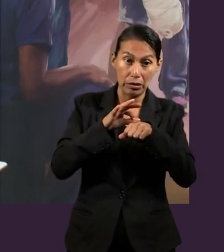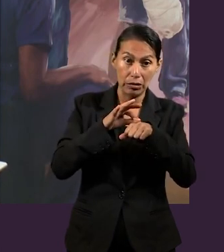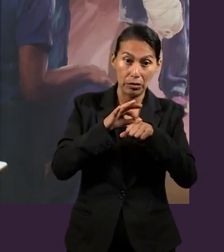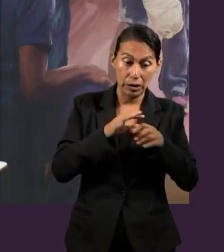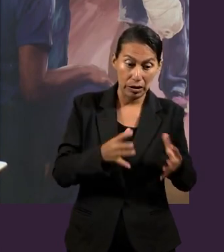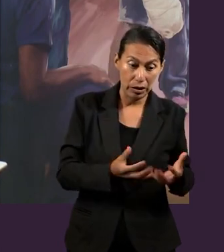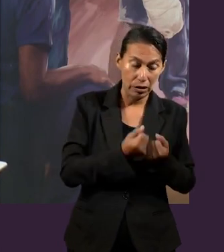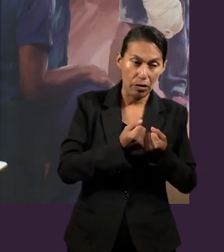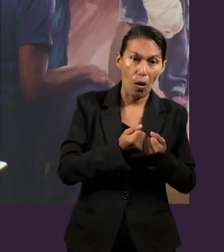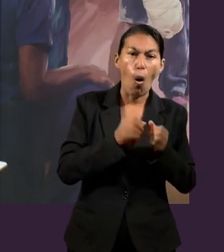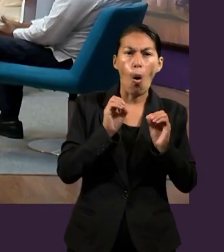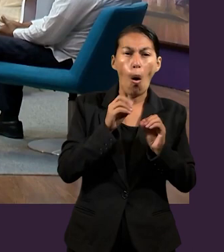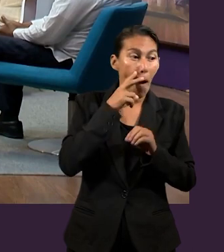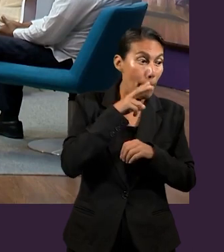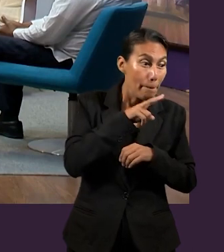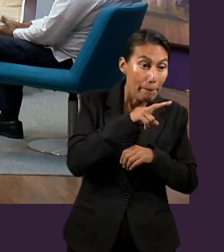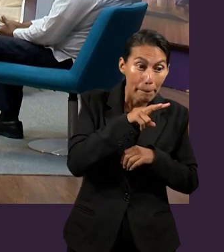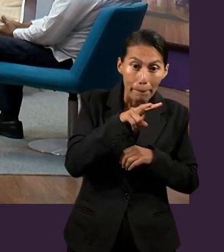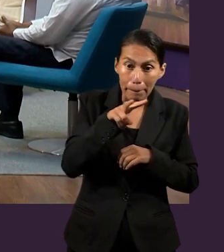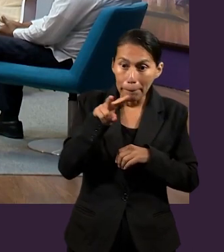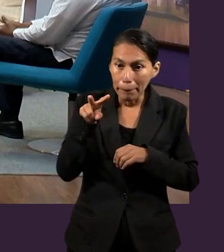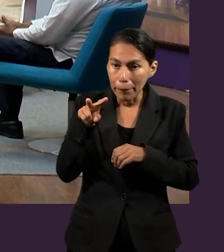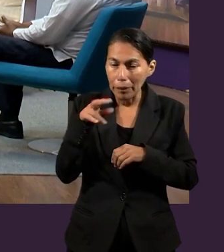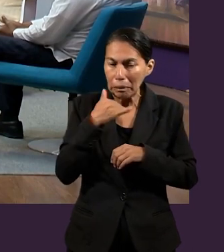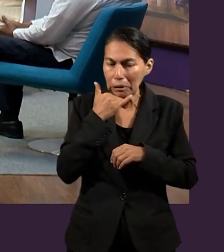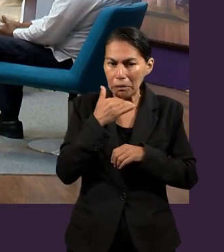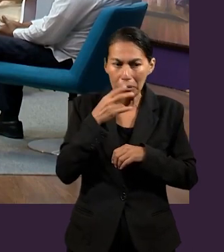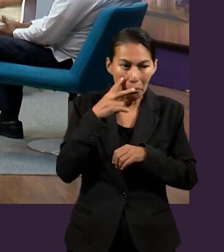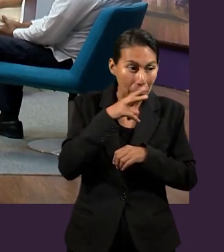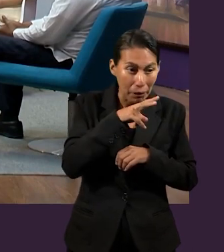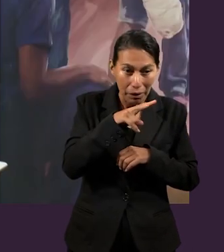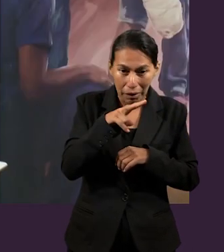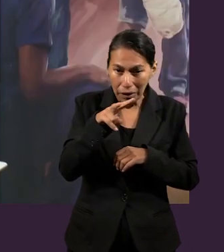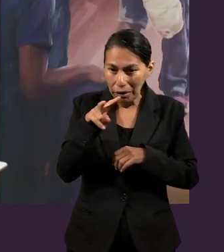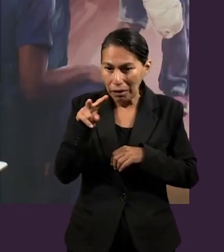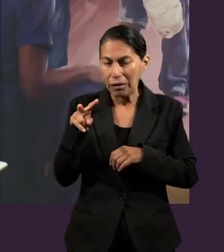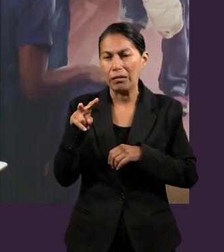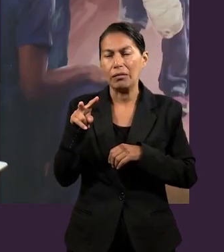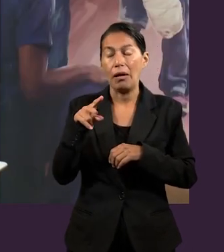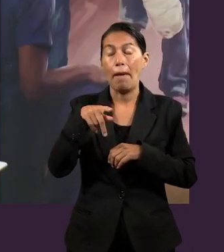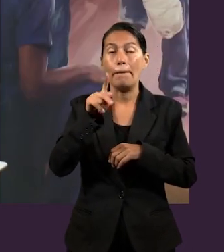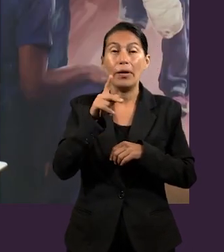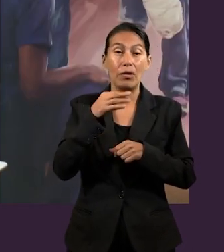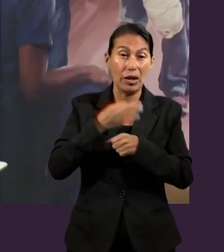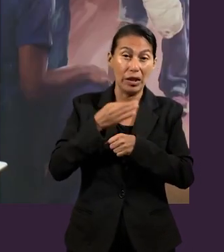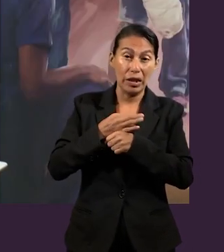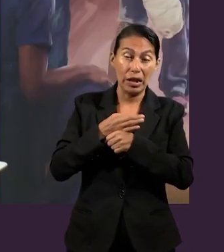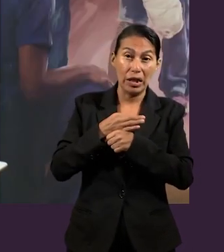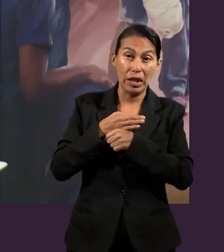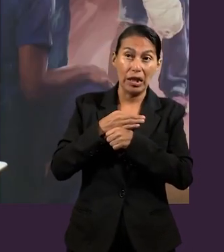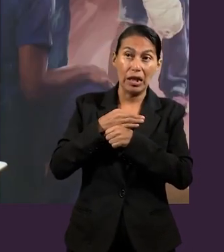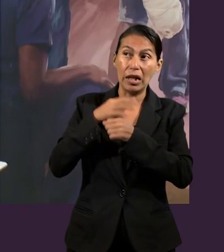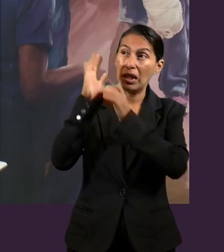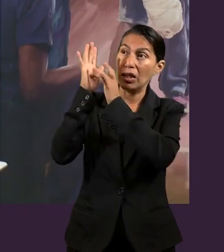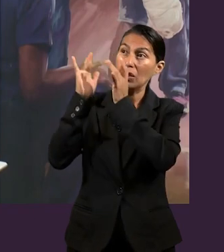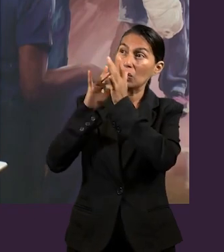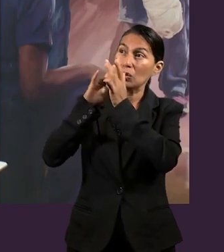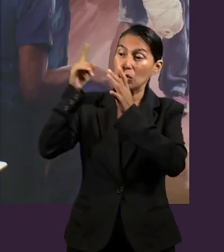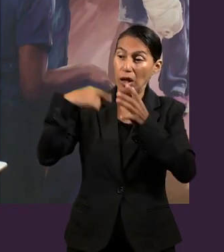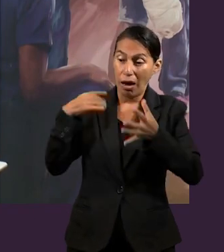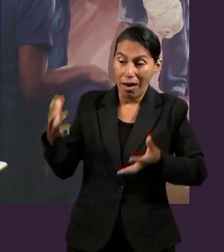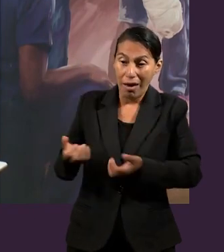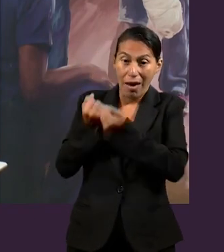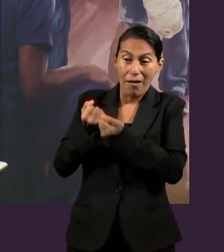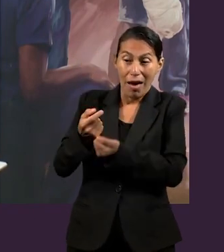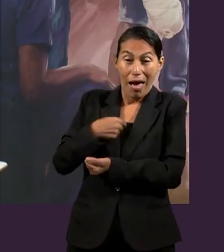gente que es testigo de un rescate, perdón, que es espectador de un rescate. Pero en ese caso, nosotros somos los propios